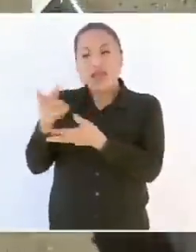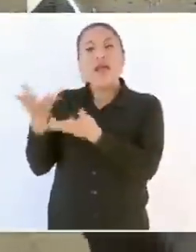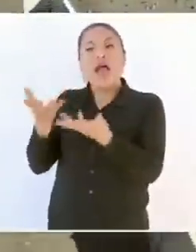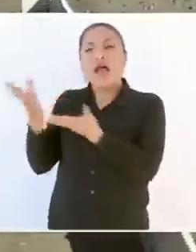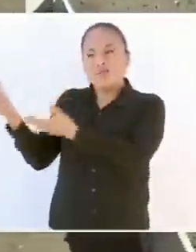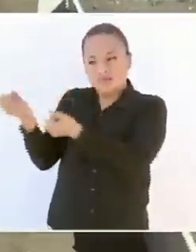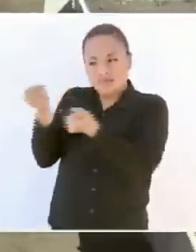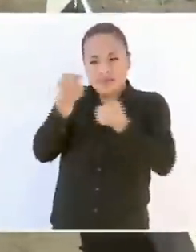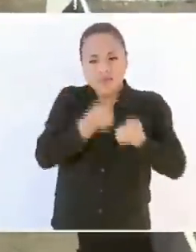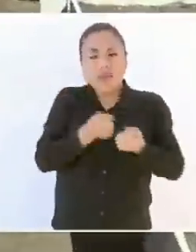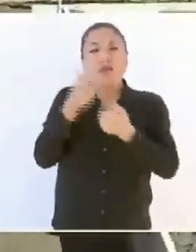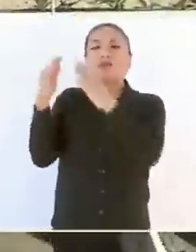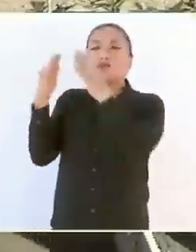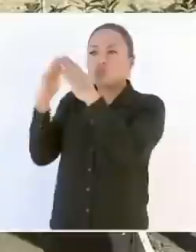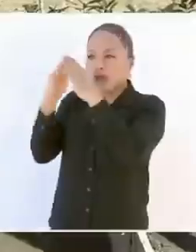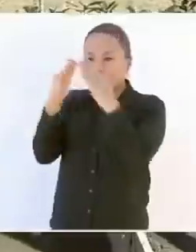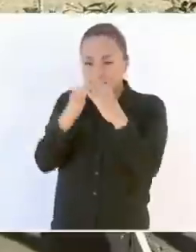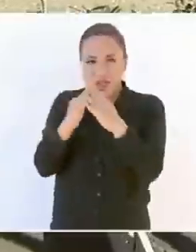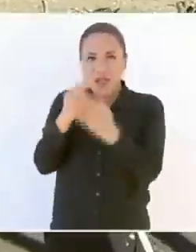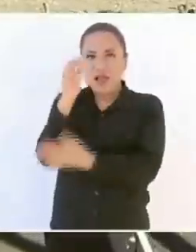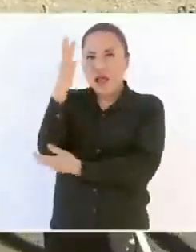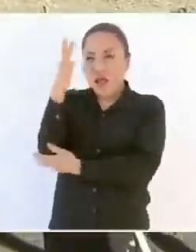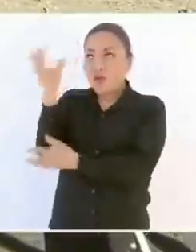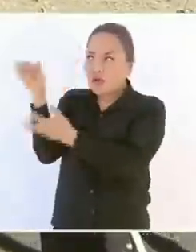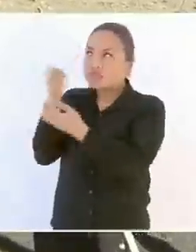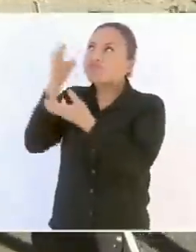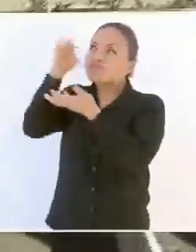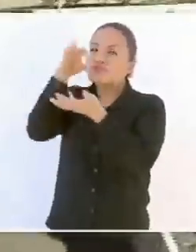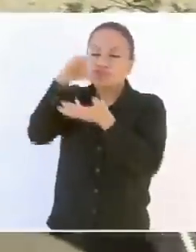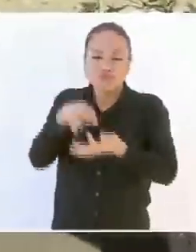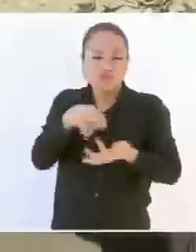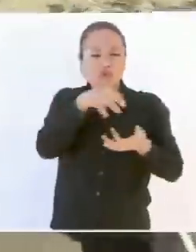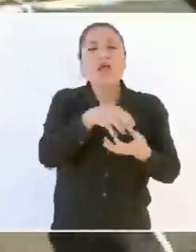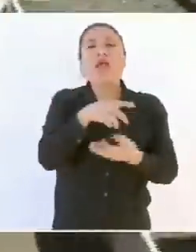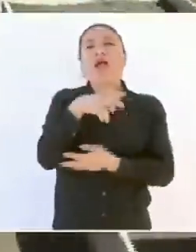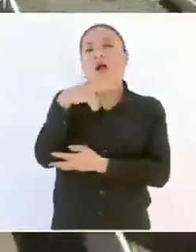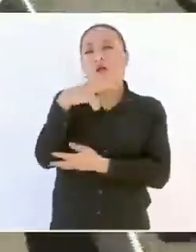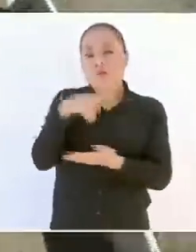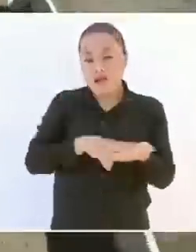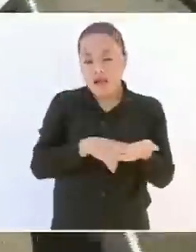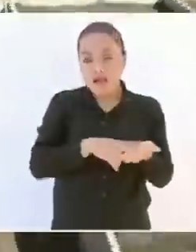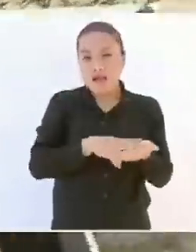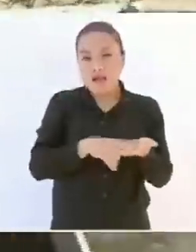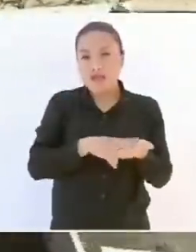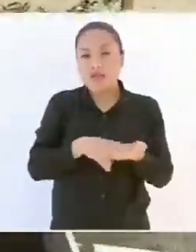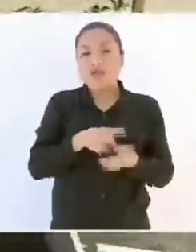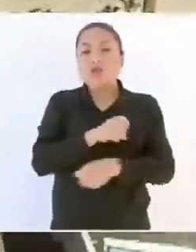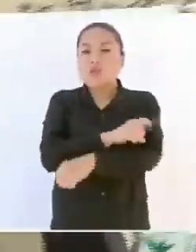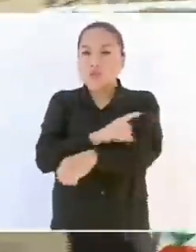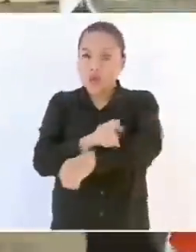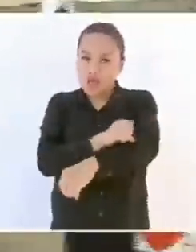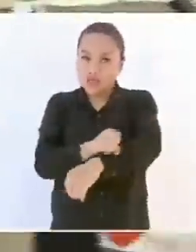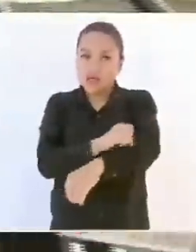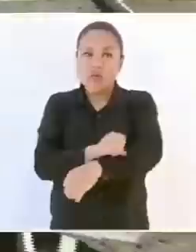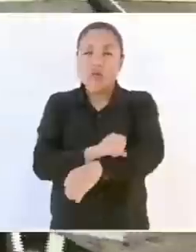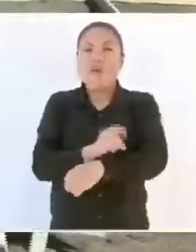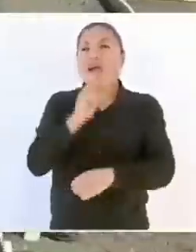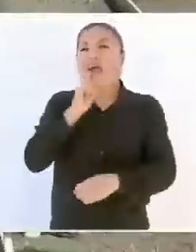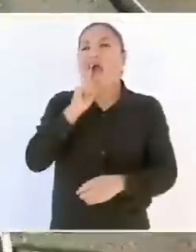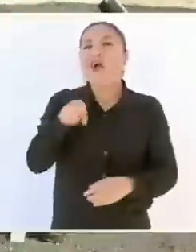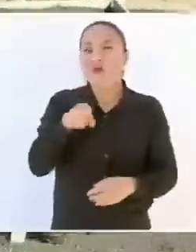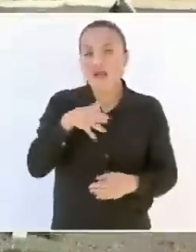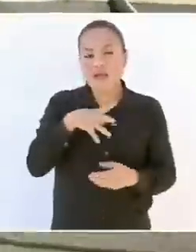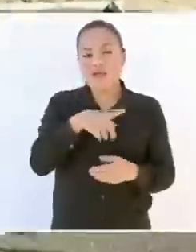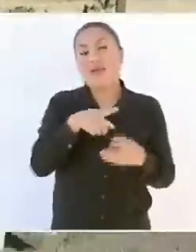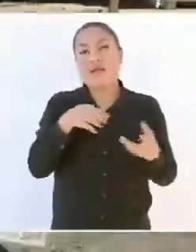árboles en casa Aquí tenemos aguacate, tenemos durazno, tenemos guayaba Y una vez que